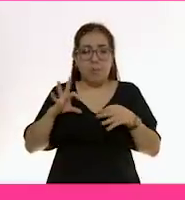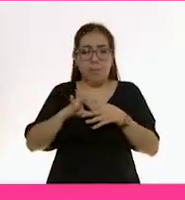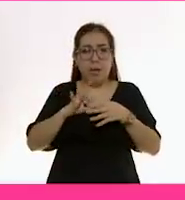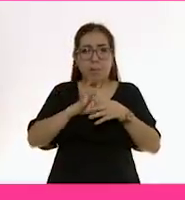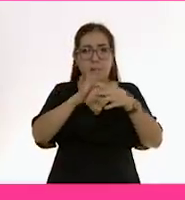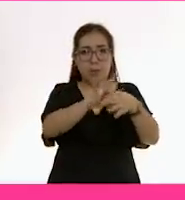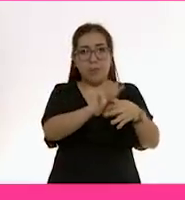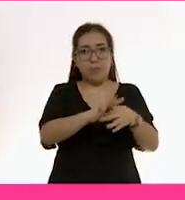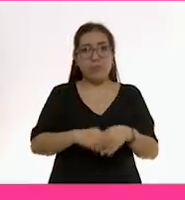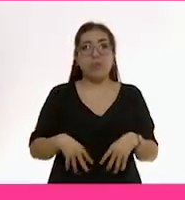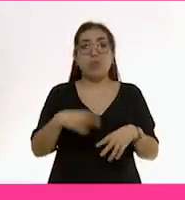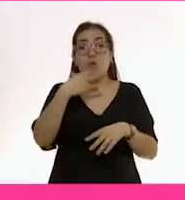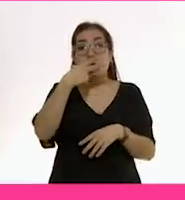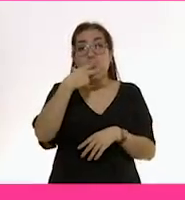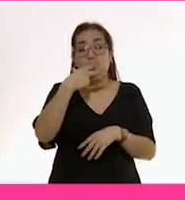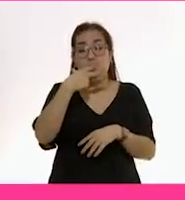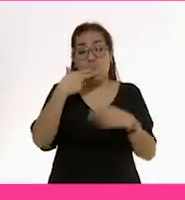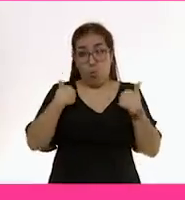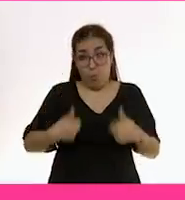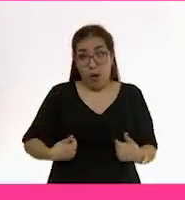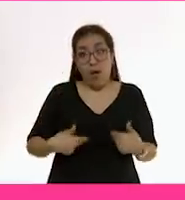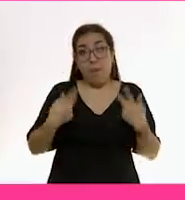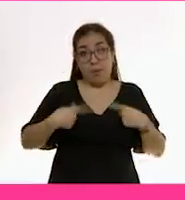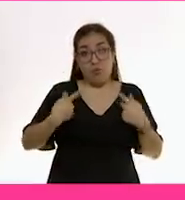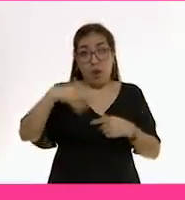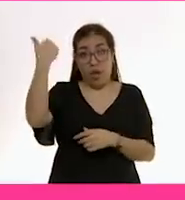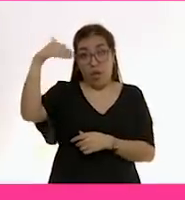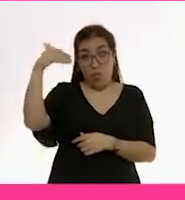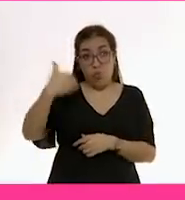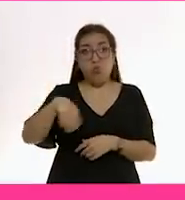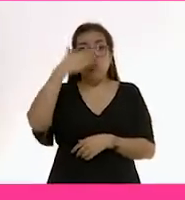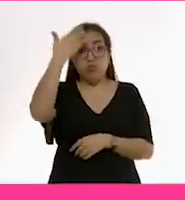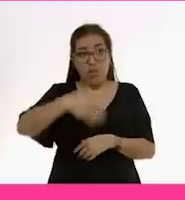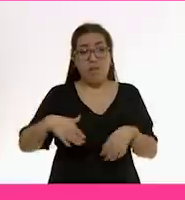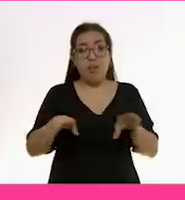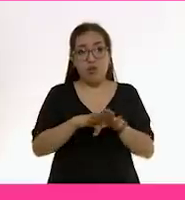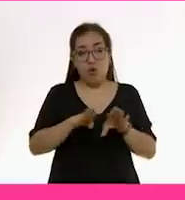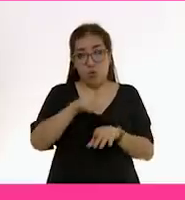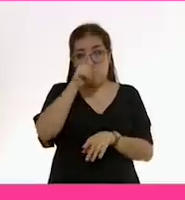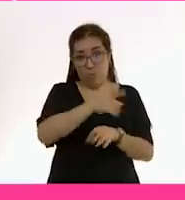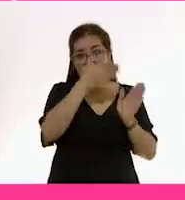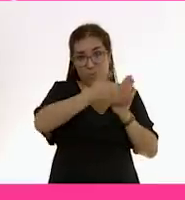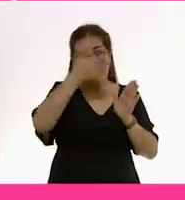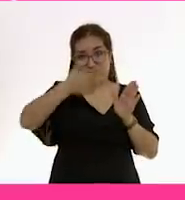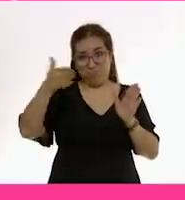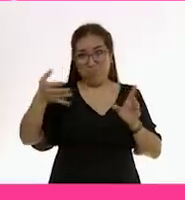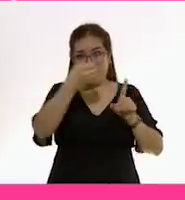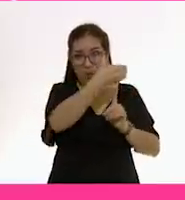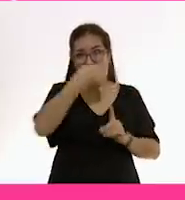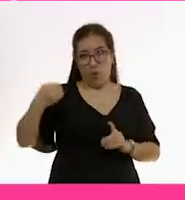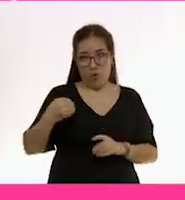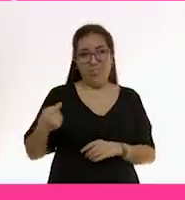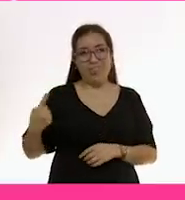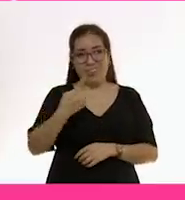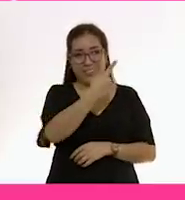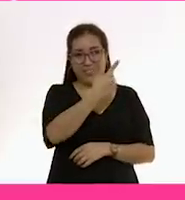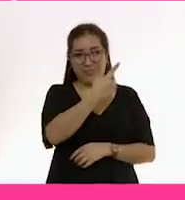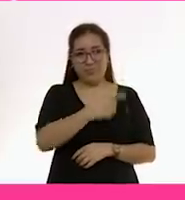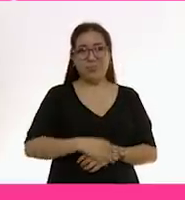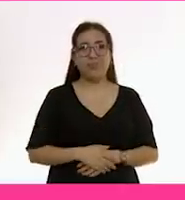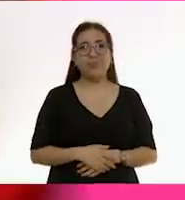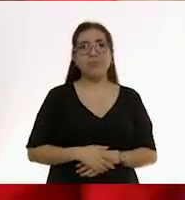adulto entonces se vería como uno, dos, tres, cuatro REM, micro despertar, uno, dos, tres, cuatro REM, micro despertar.